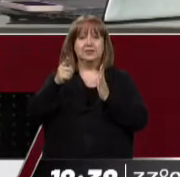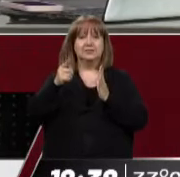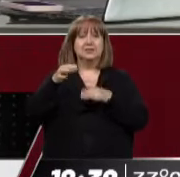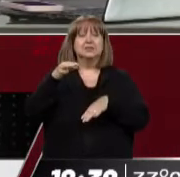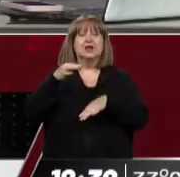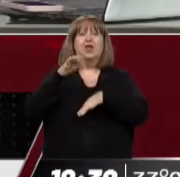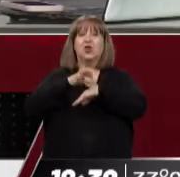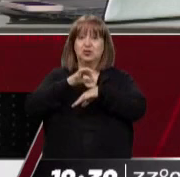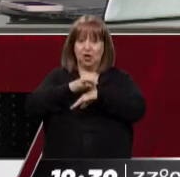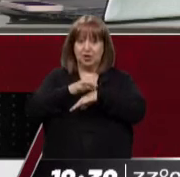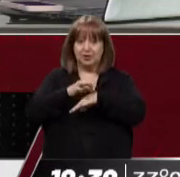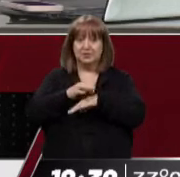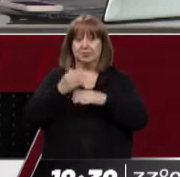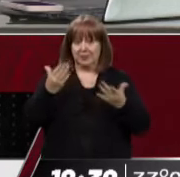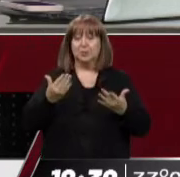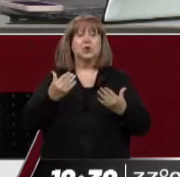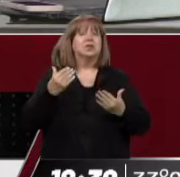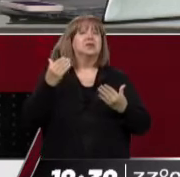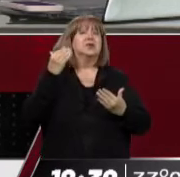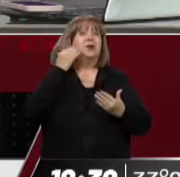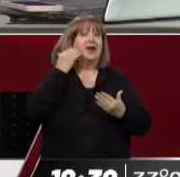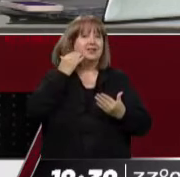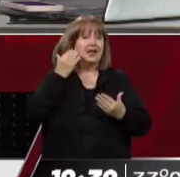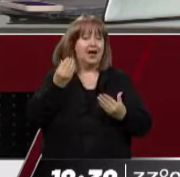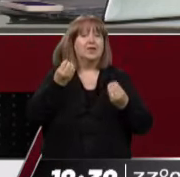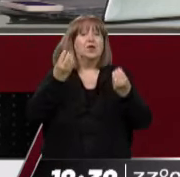Gisela Campos? Lo saluda. Bienvenido por aquí a Mendoza.